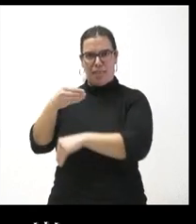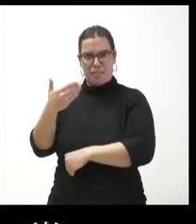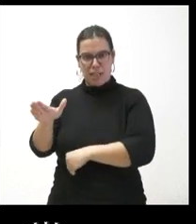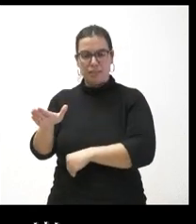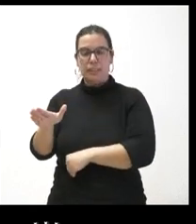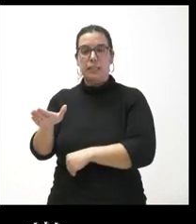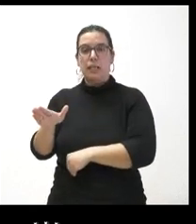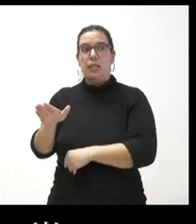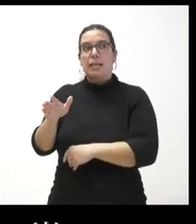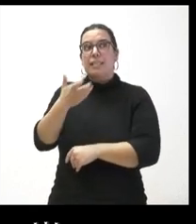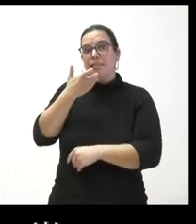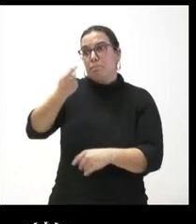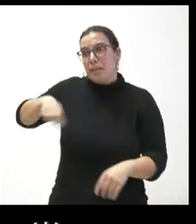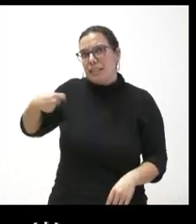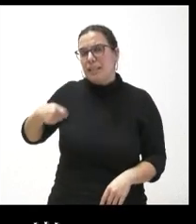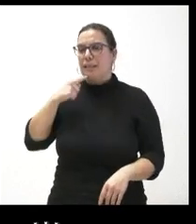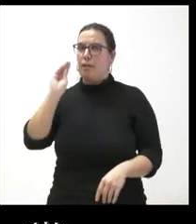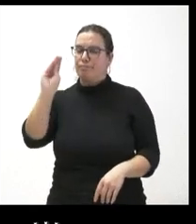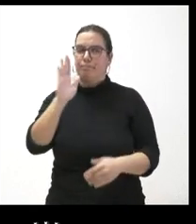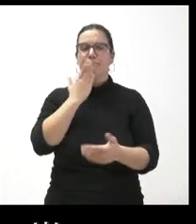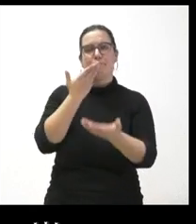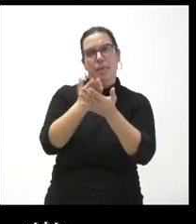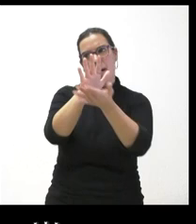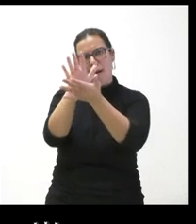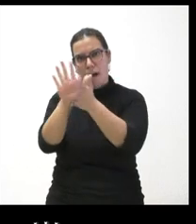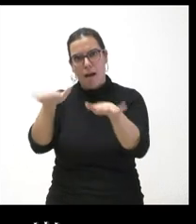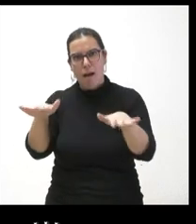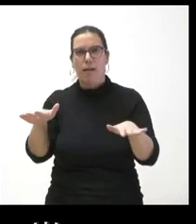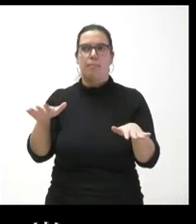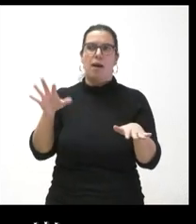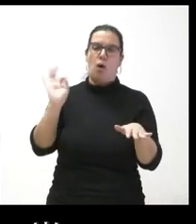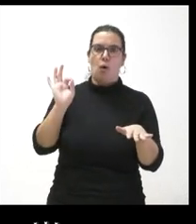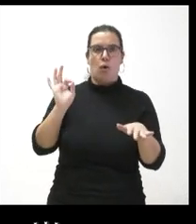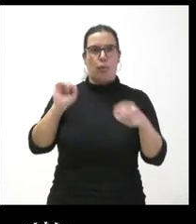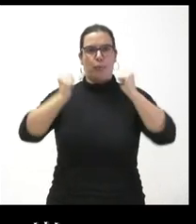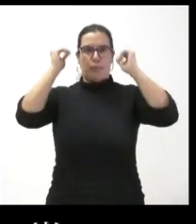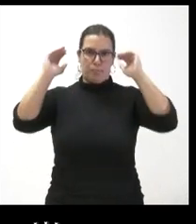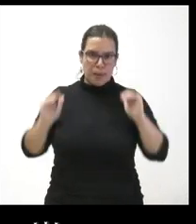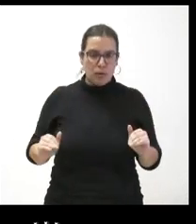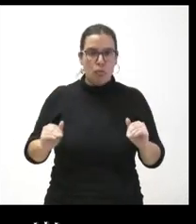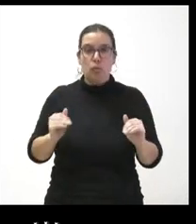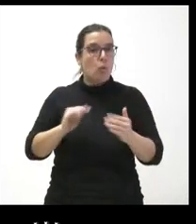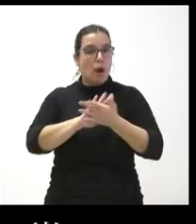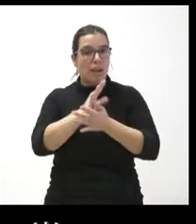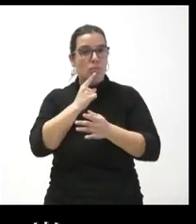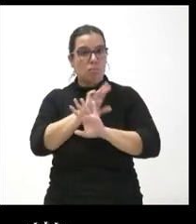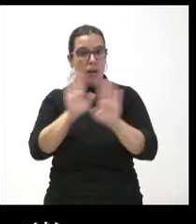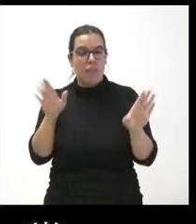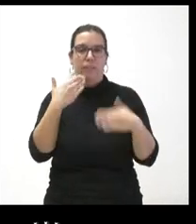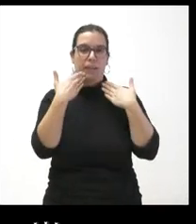no sé de algún modo ha llamado a la calma o ha pedido un poco que se bajen los ánimos o simplemente no se ha tratado gracias